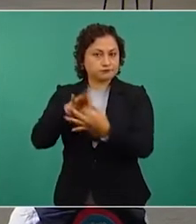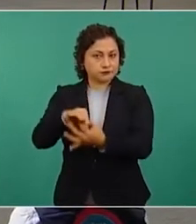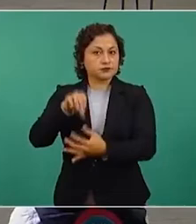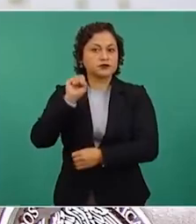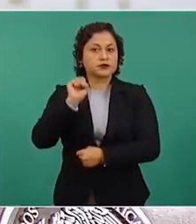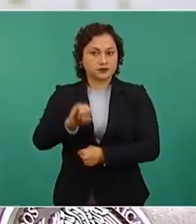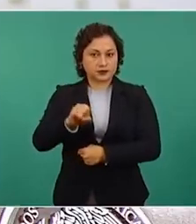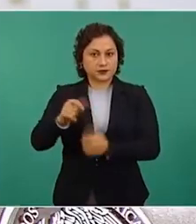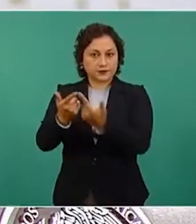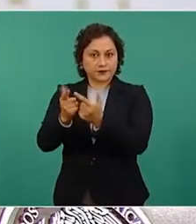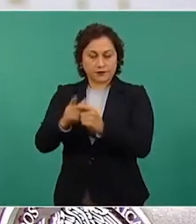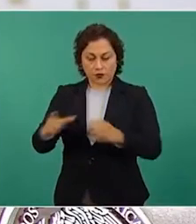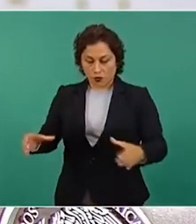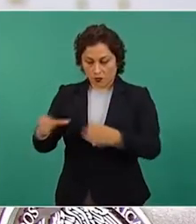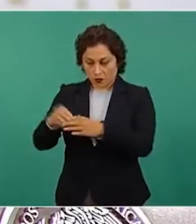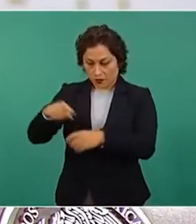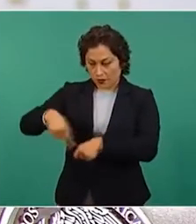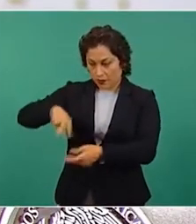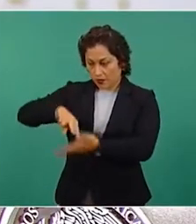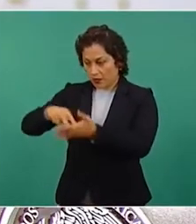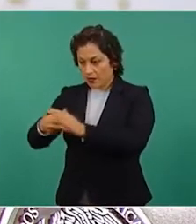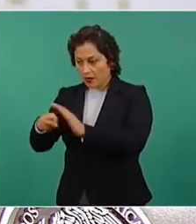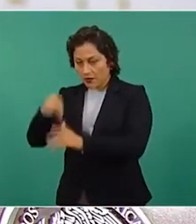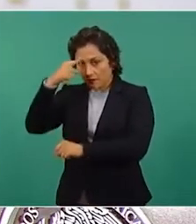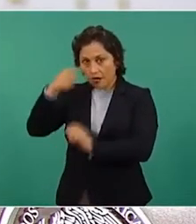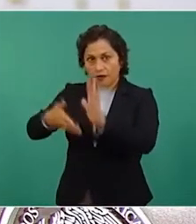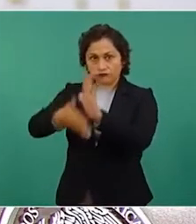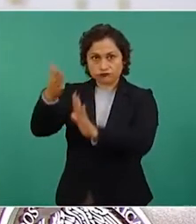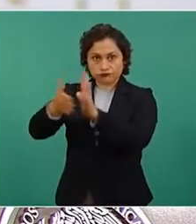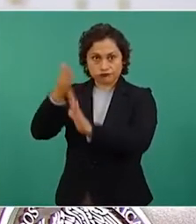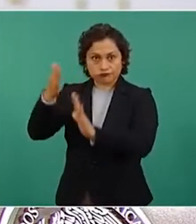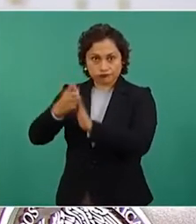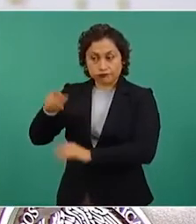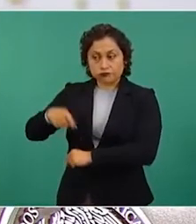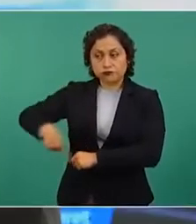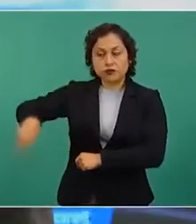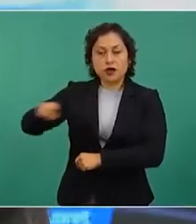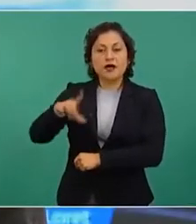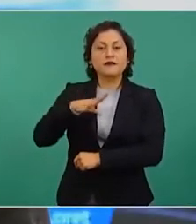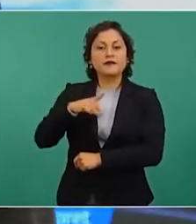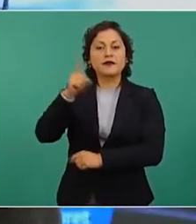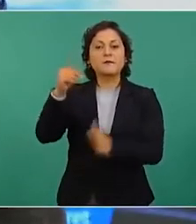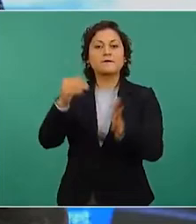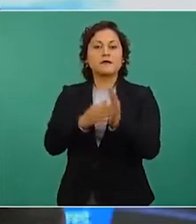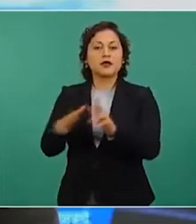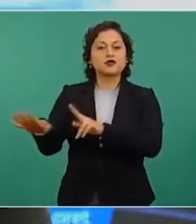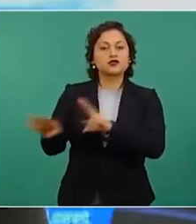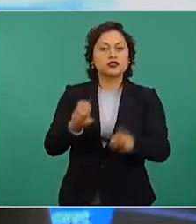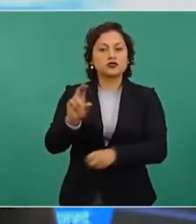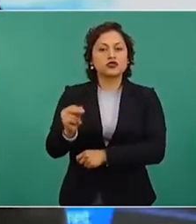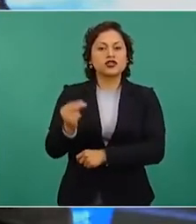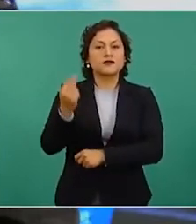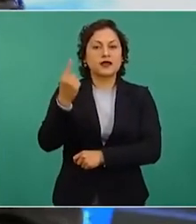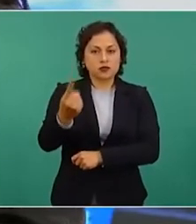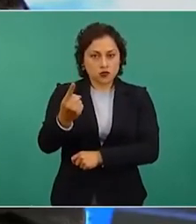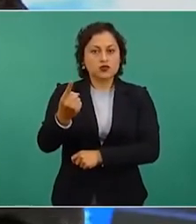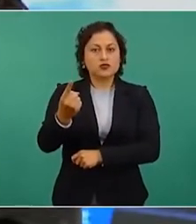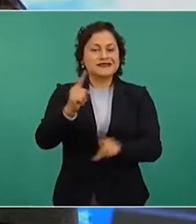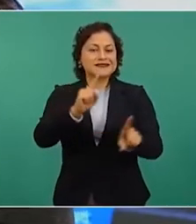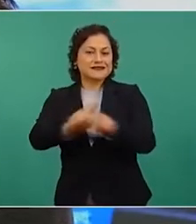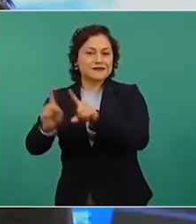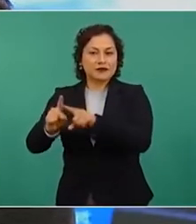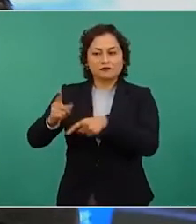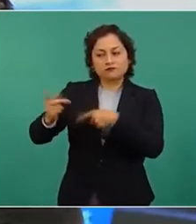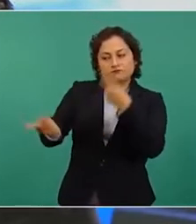ingenieros Felipe Ángeles ha recibido mil 881 solicitudes de registro como proveedores, ha